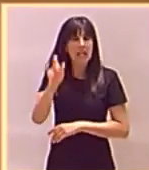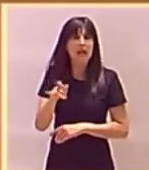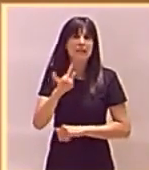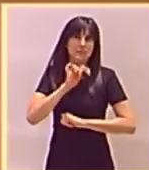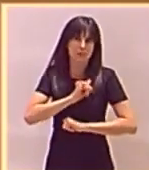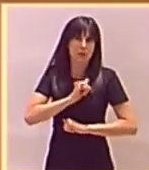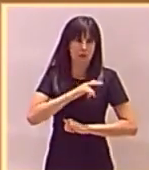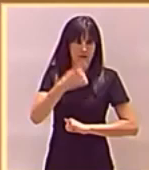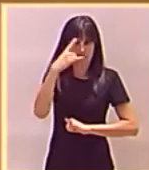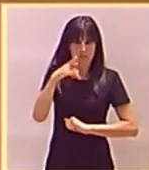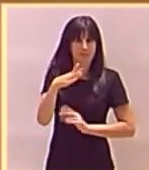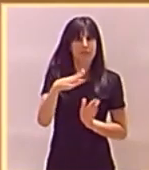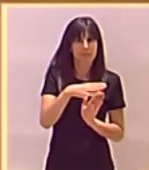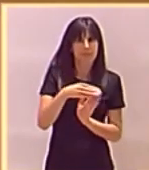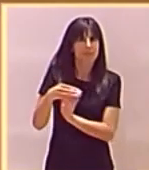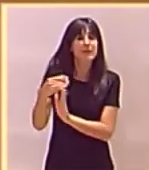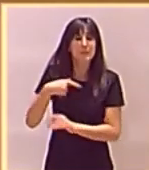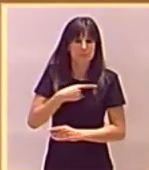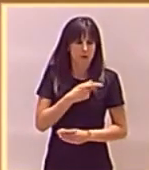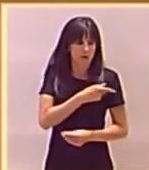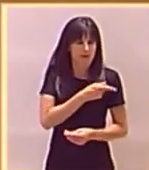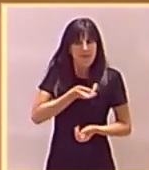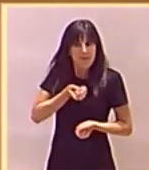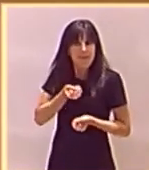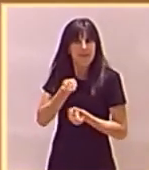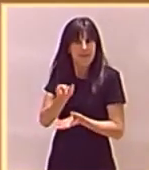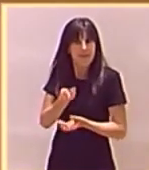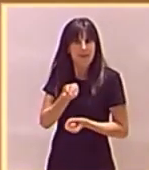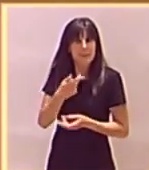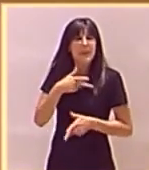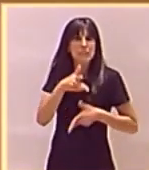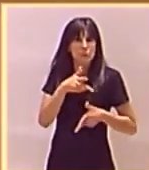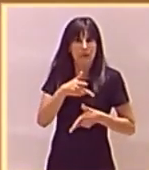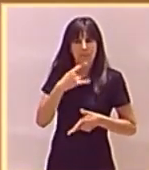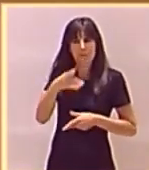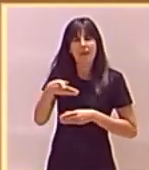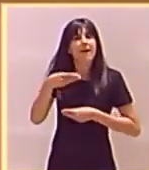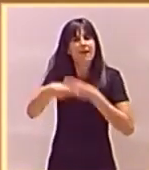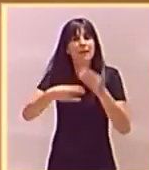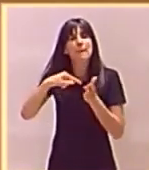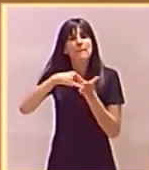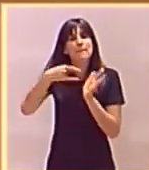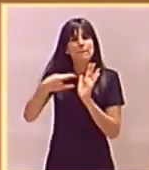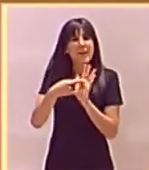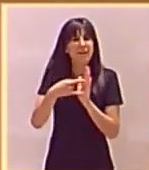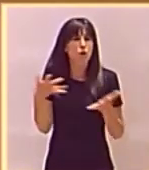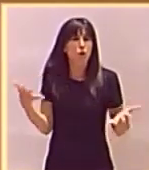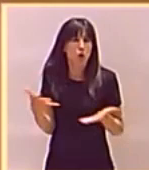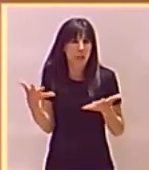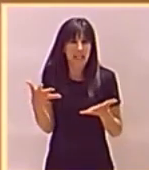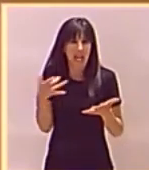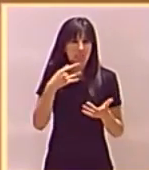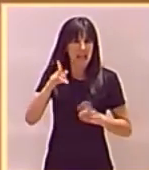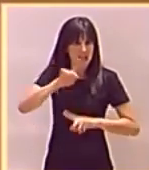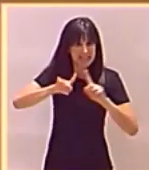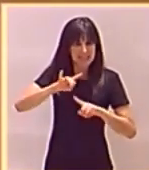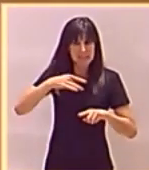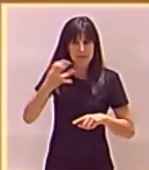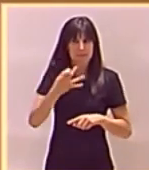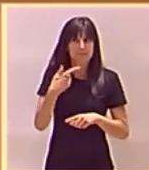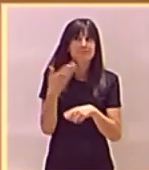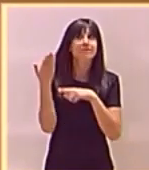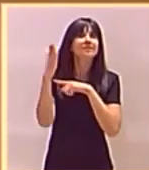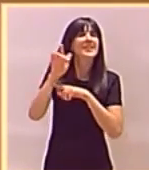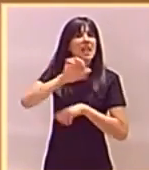que sean tenidas en cuenta las aportaciones que se han hecho desde Euskadi para la elaboración del plan de contingencia que tiene que presentar en